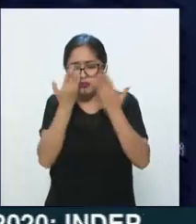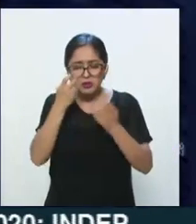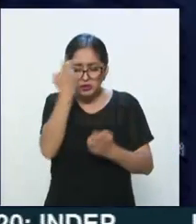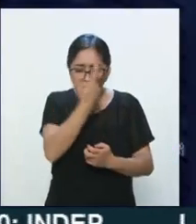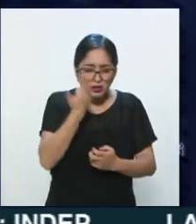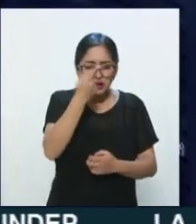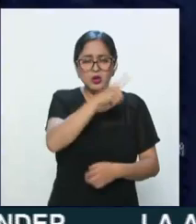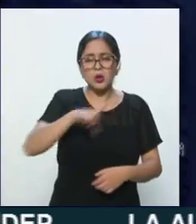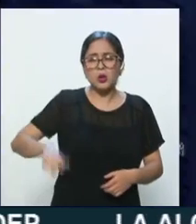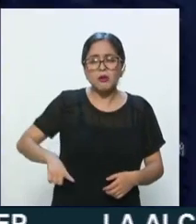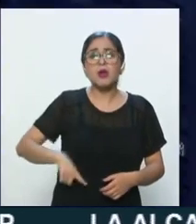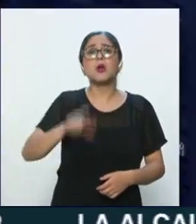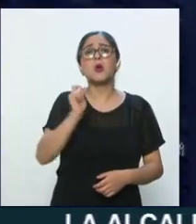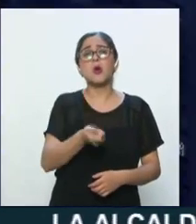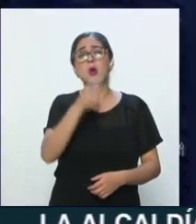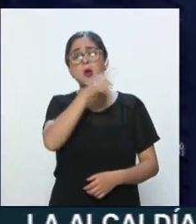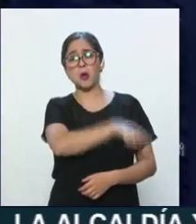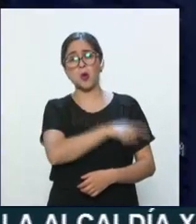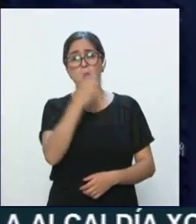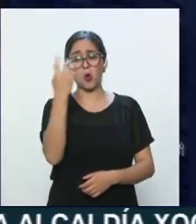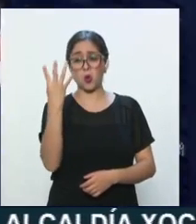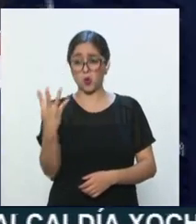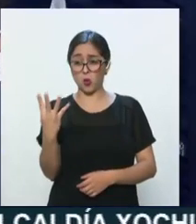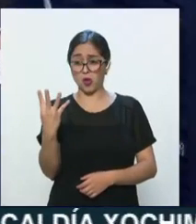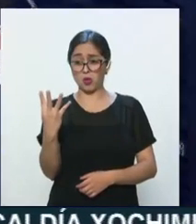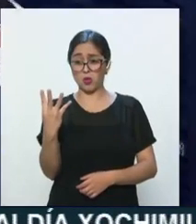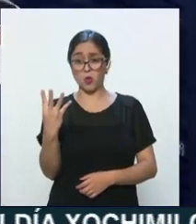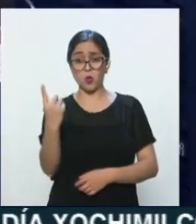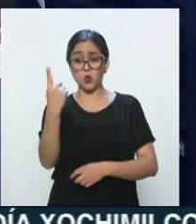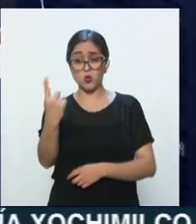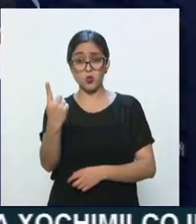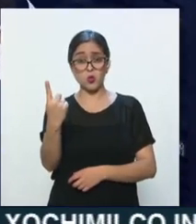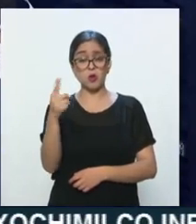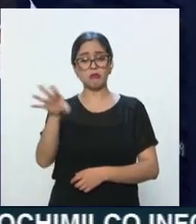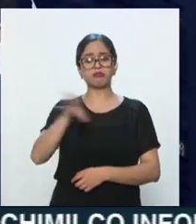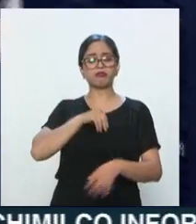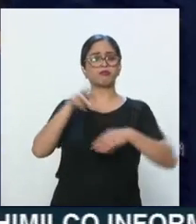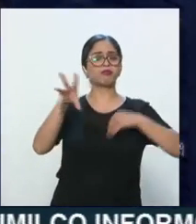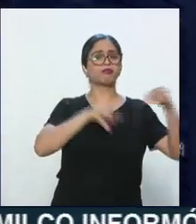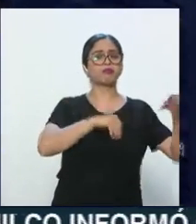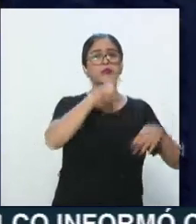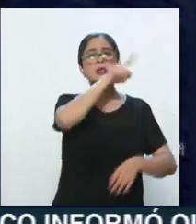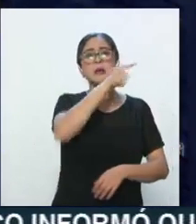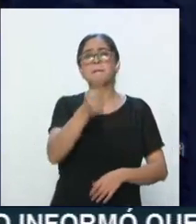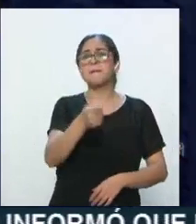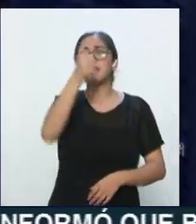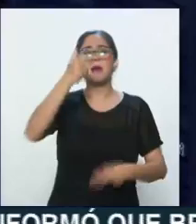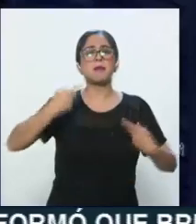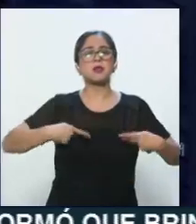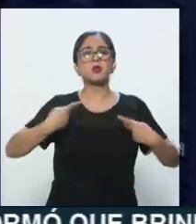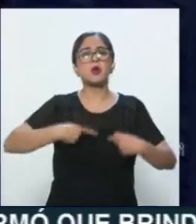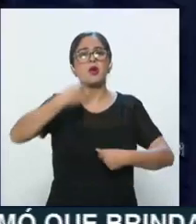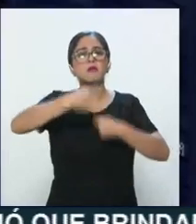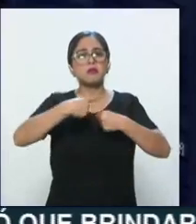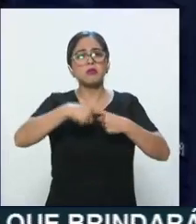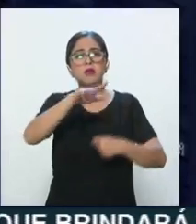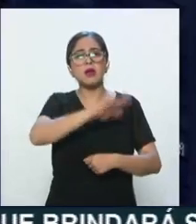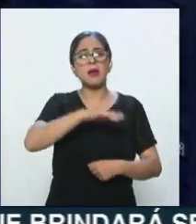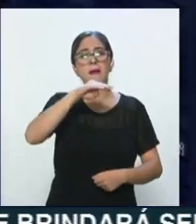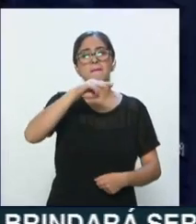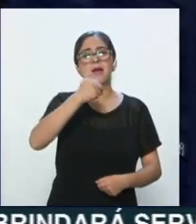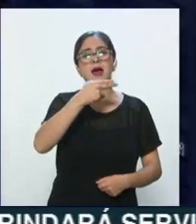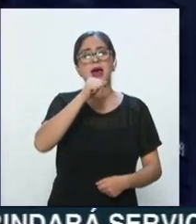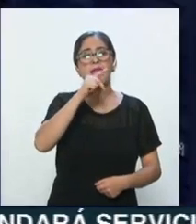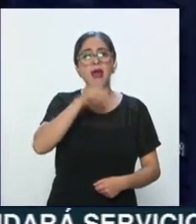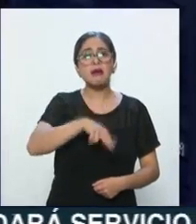habitantes podría haberse contagiado. Y a tres meses del primer caso confirmado en los Estados Unidos, la isla de Manhattan requería de un